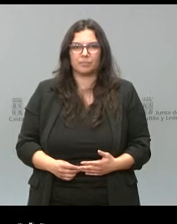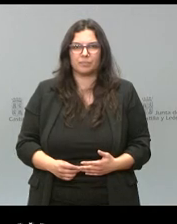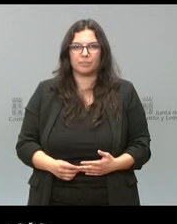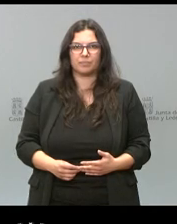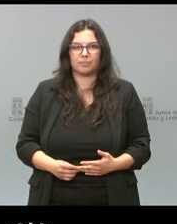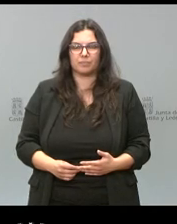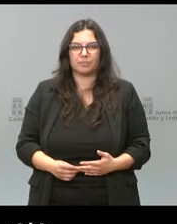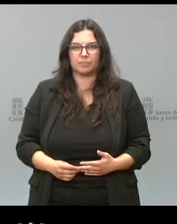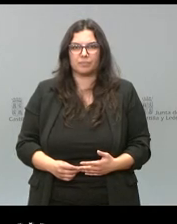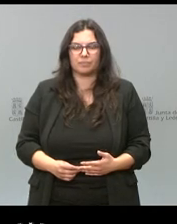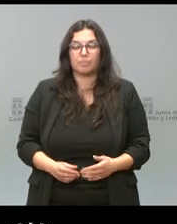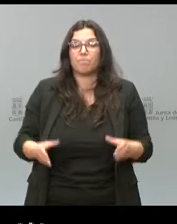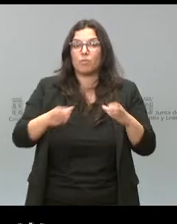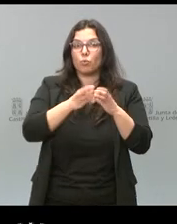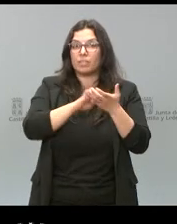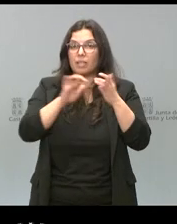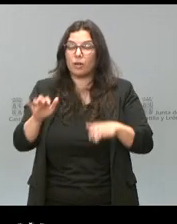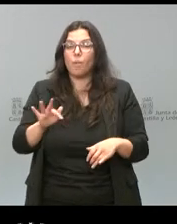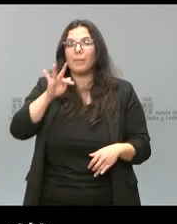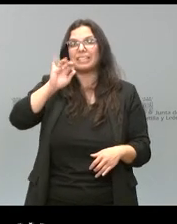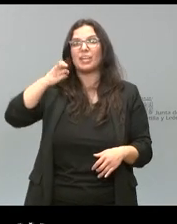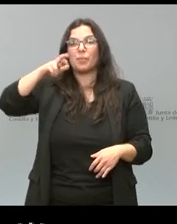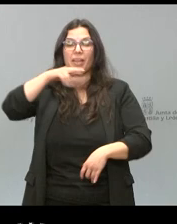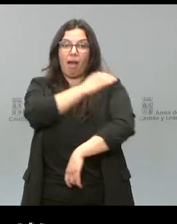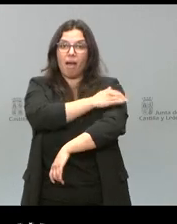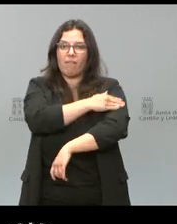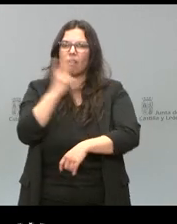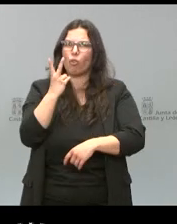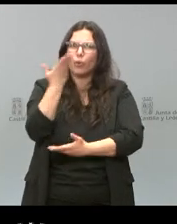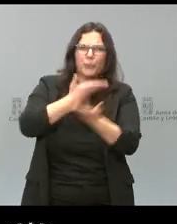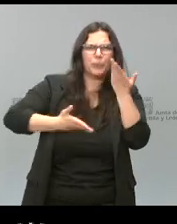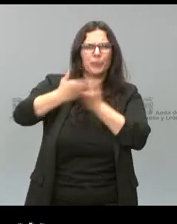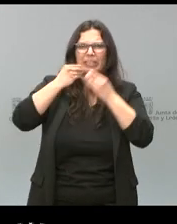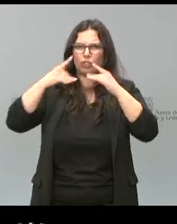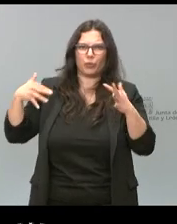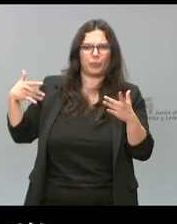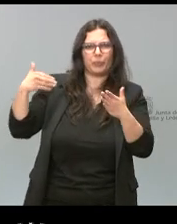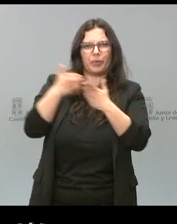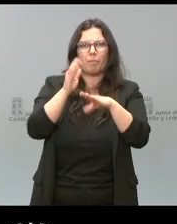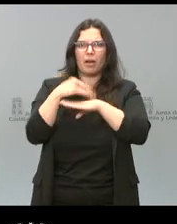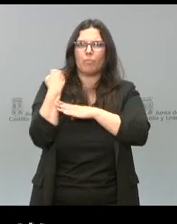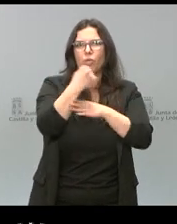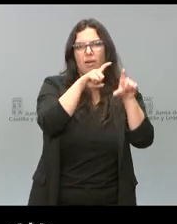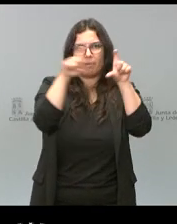La Junta de Castilla y León e Iberabal mantienen una colaboración histórica para apoyar a las empresas.